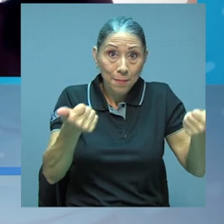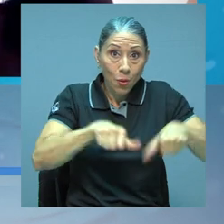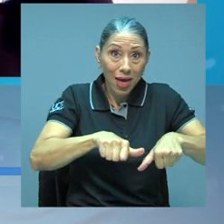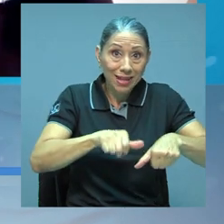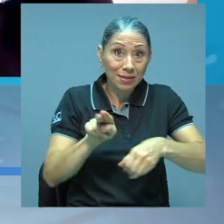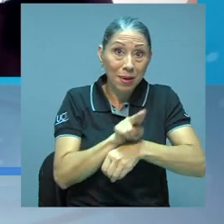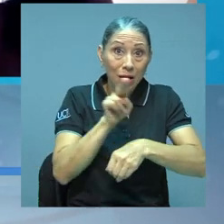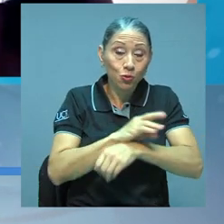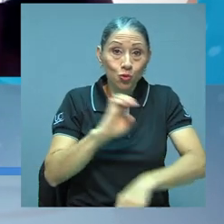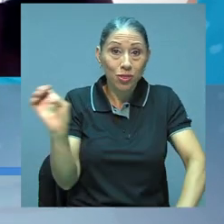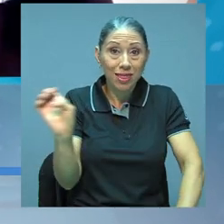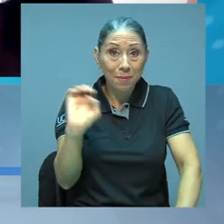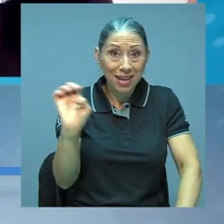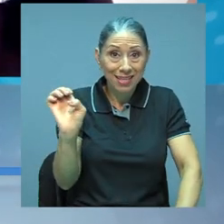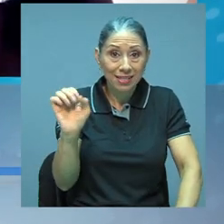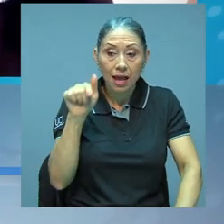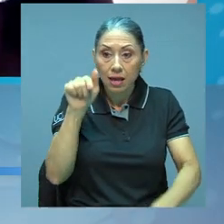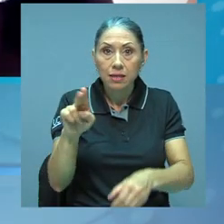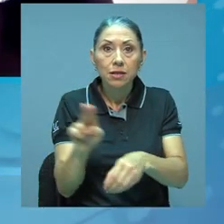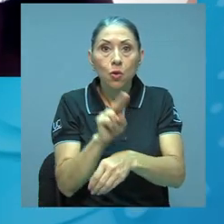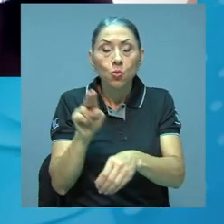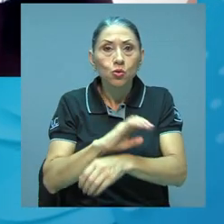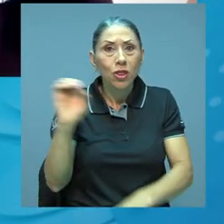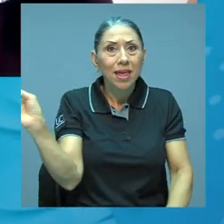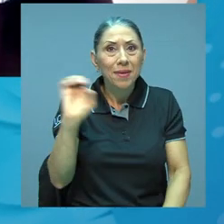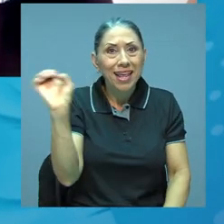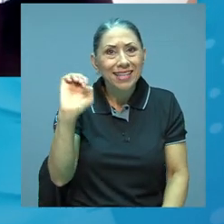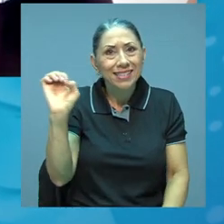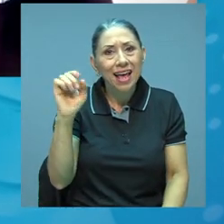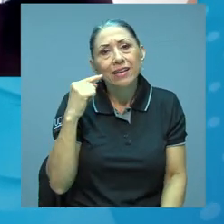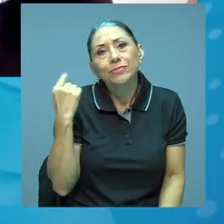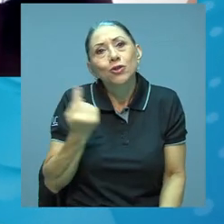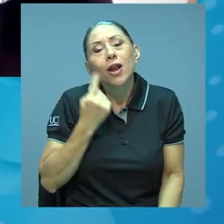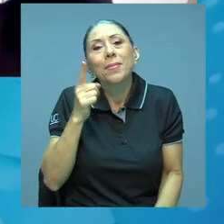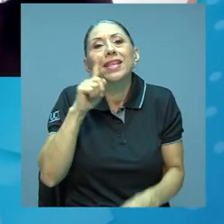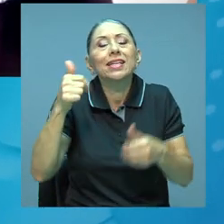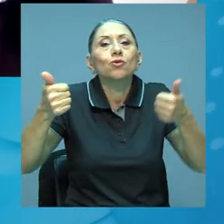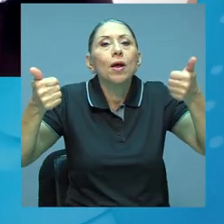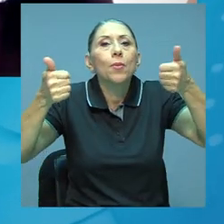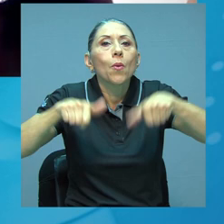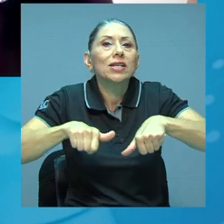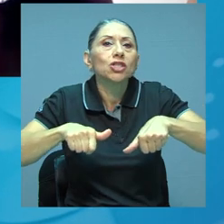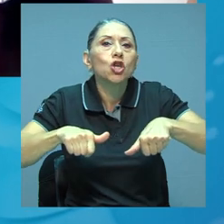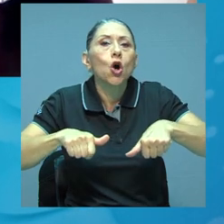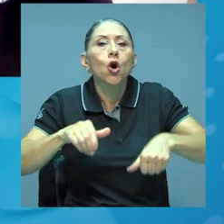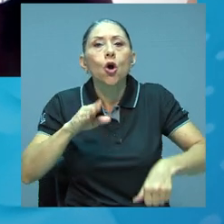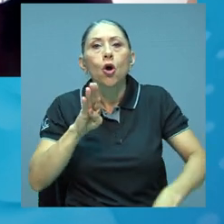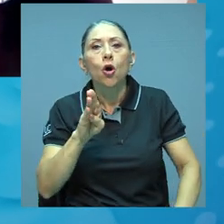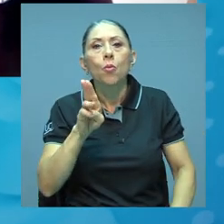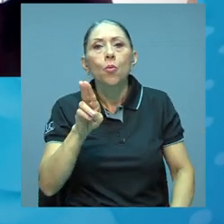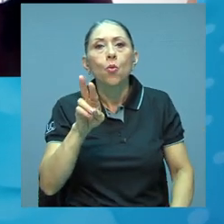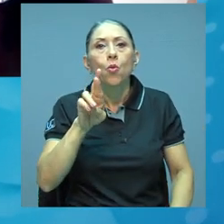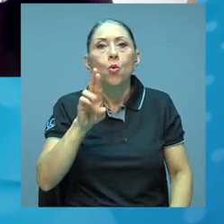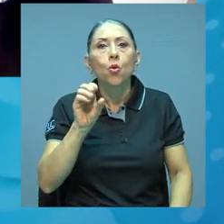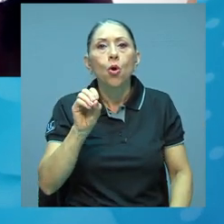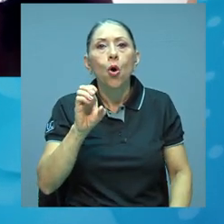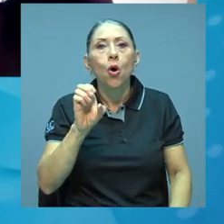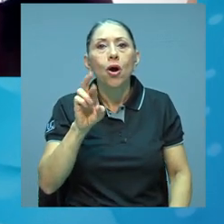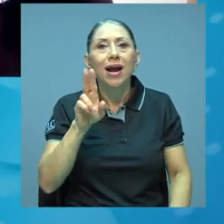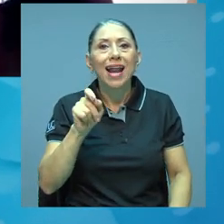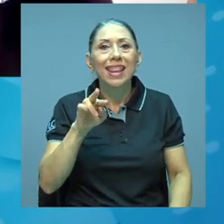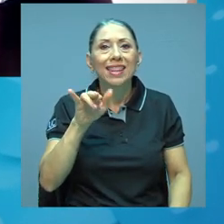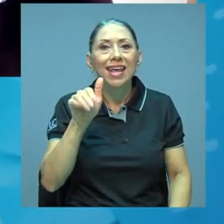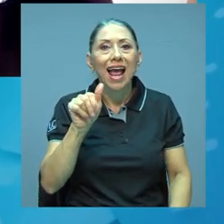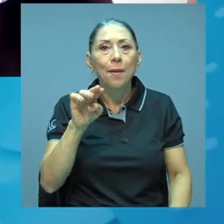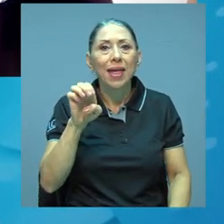de emergencia y este uso de emergencia nada más es una aprobación burocrática desde el punto de vista, sea que es rápidamente